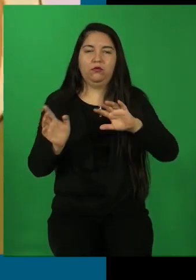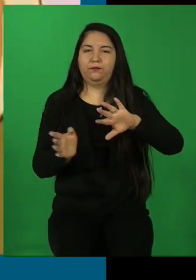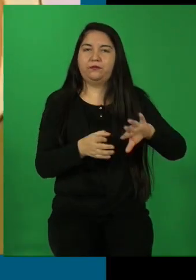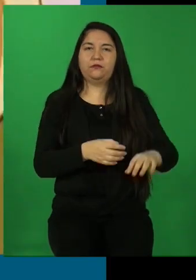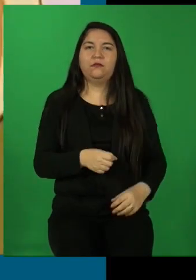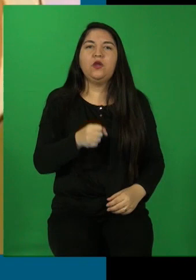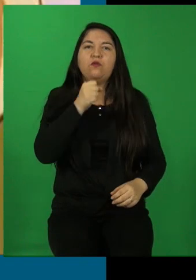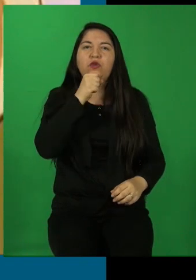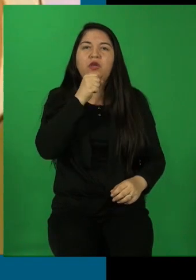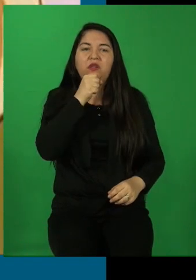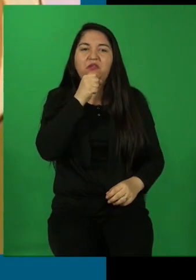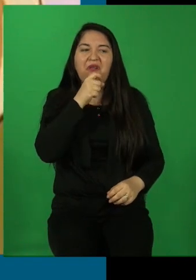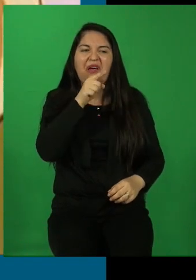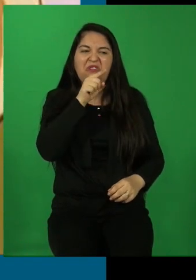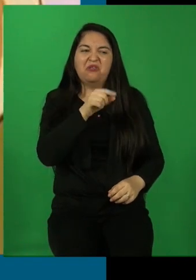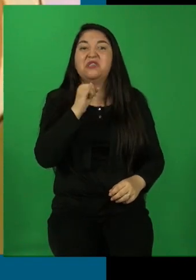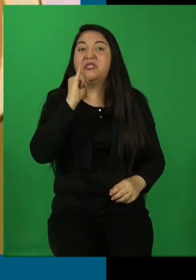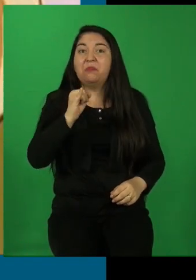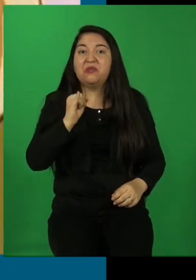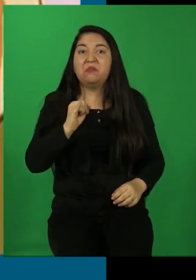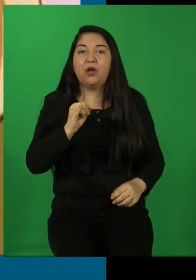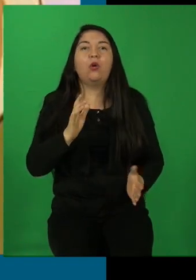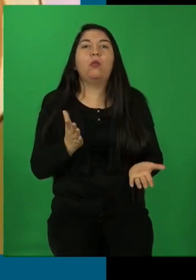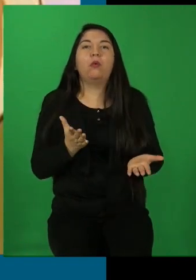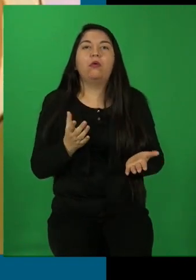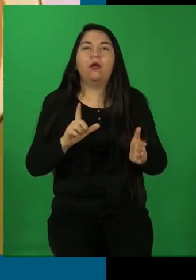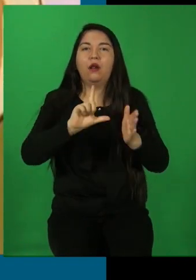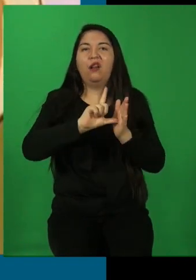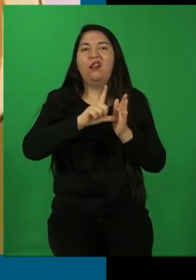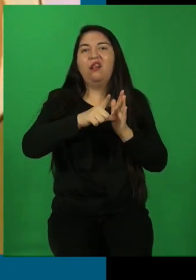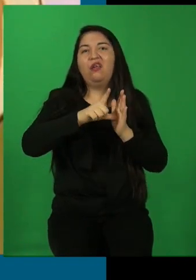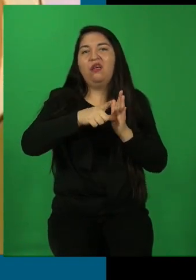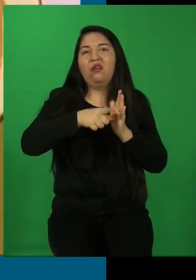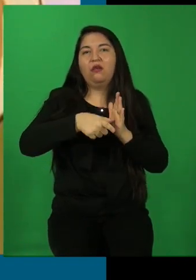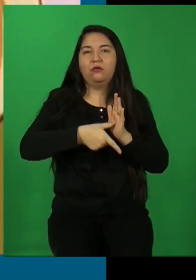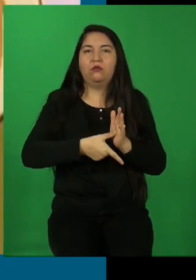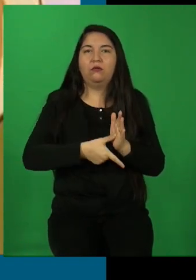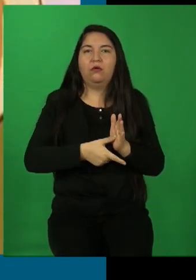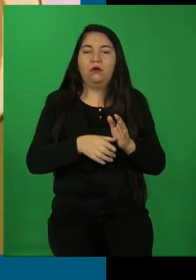que se les olvida todo, que tienen que estar acostados.